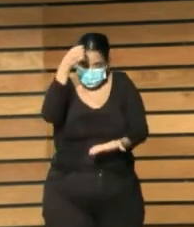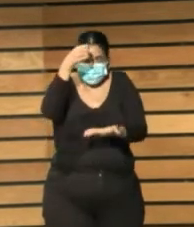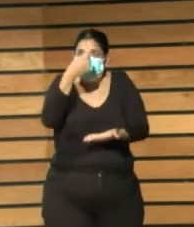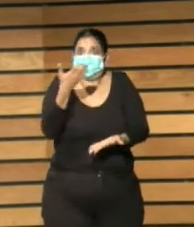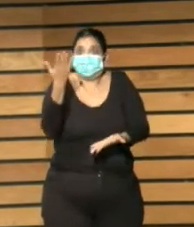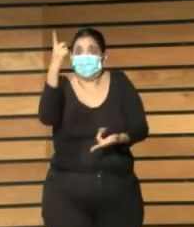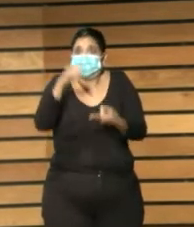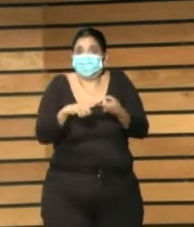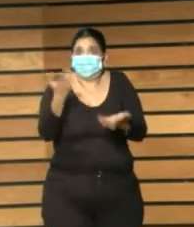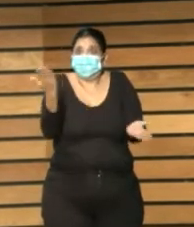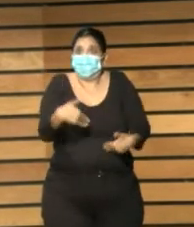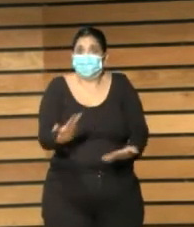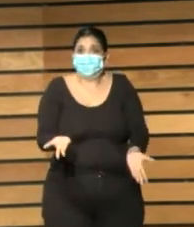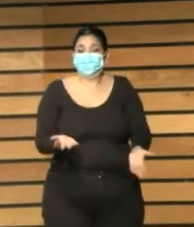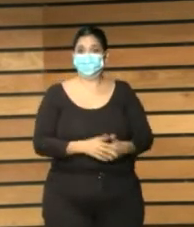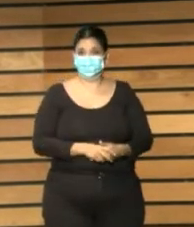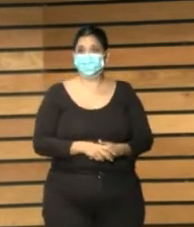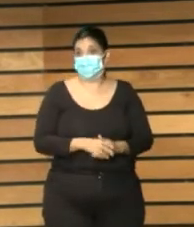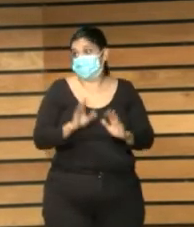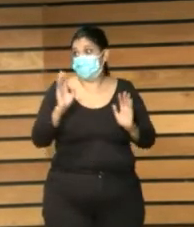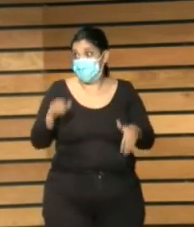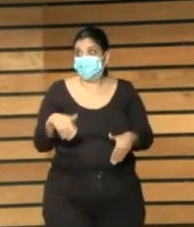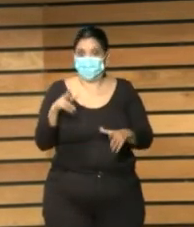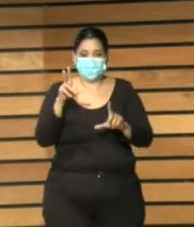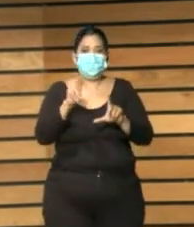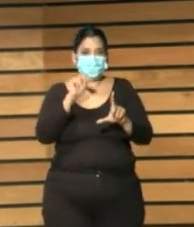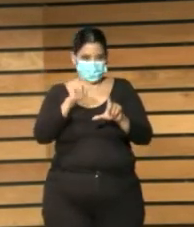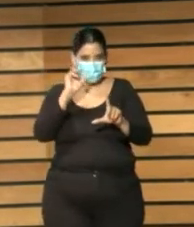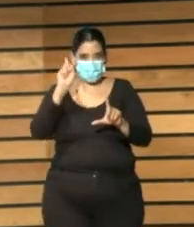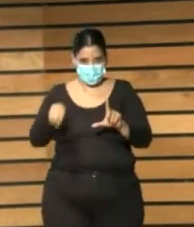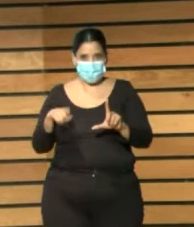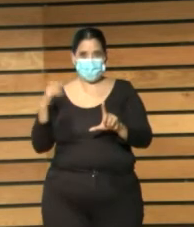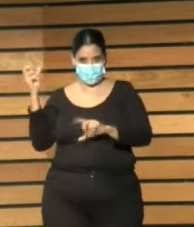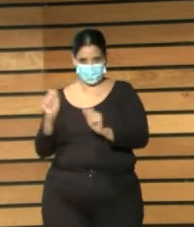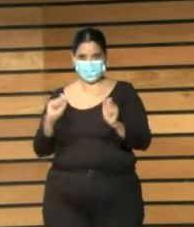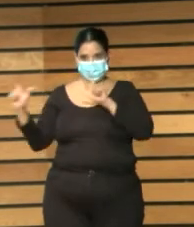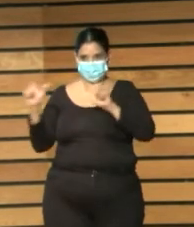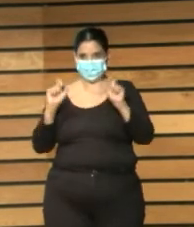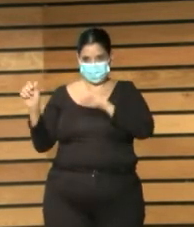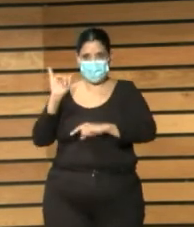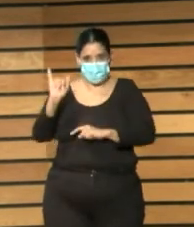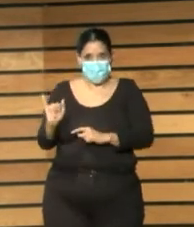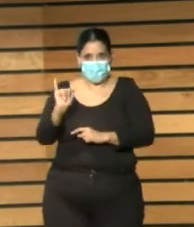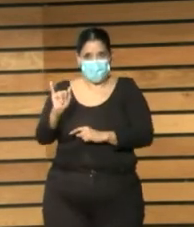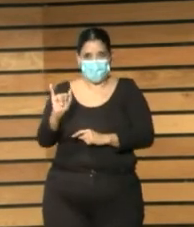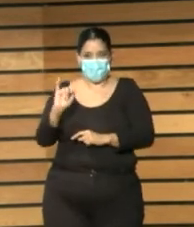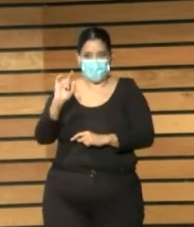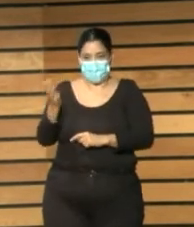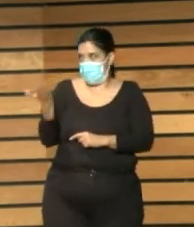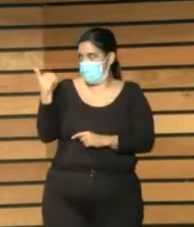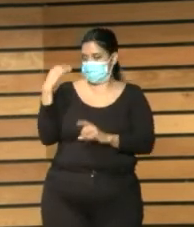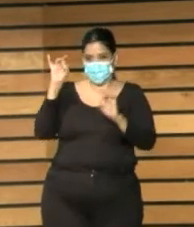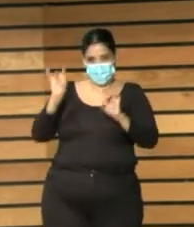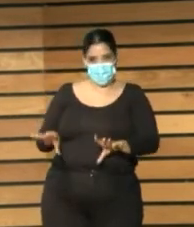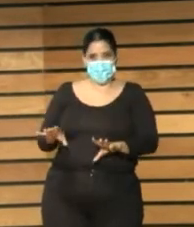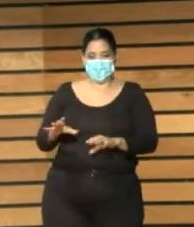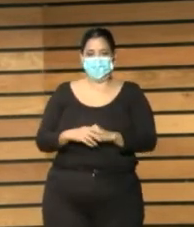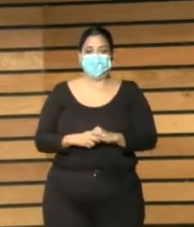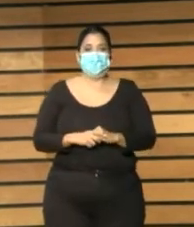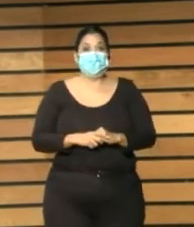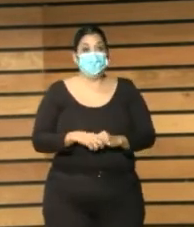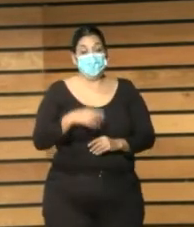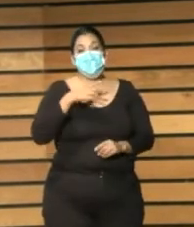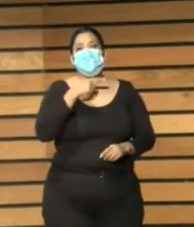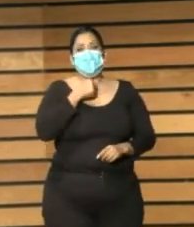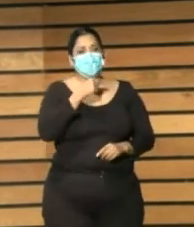continuar porque tenemos si hay más medios que hay que recordar pues sería bueno repensar el formato